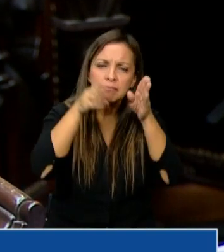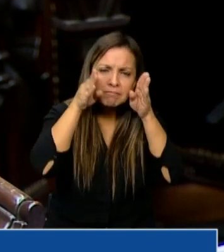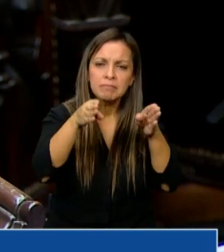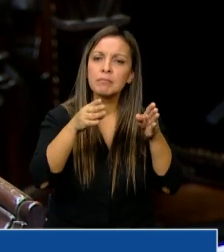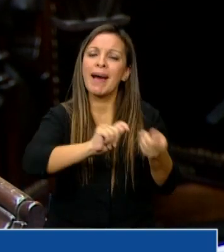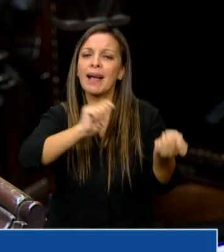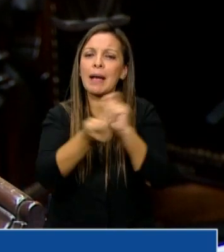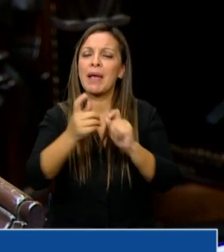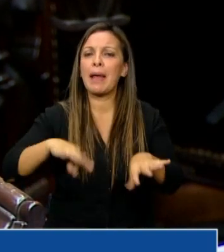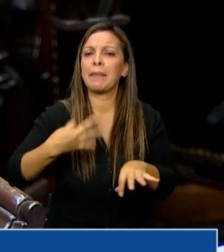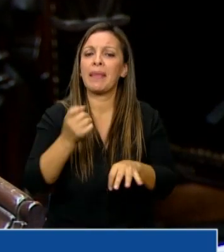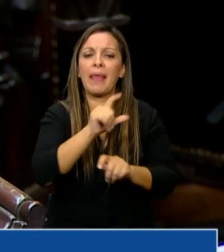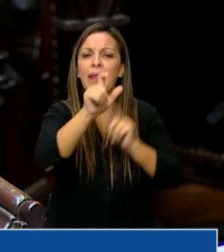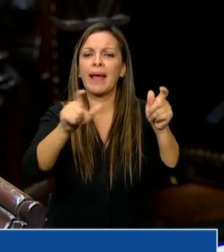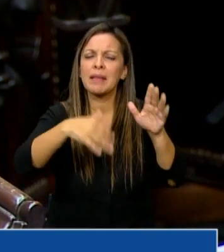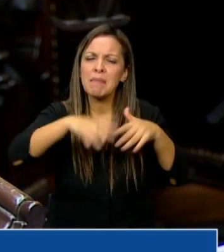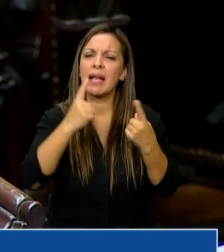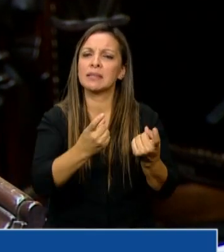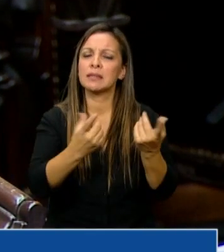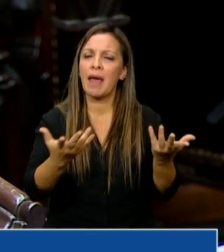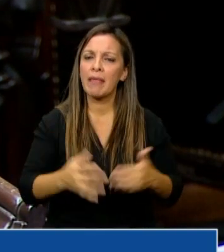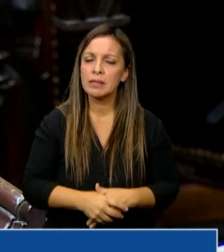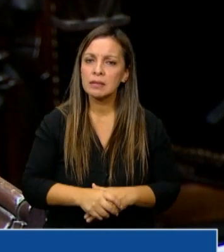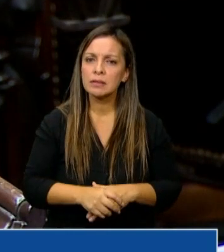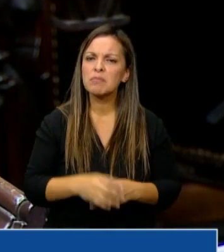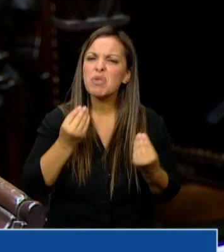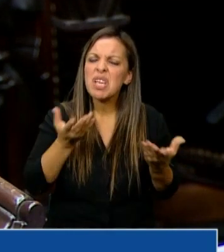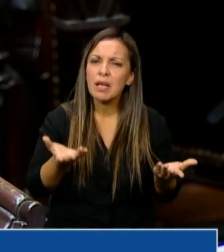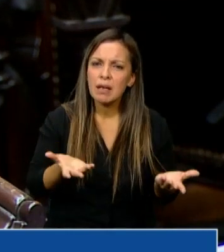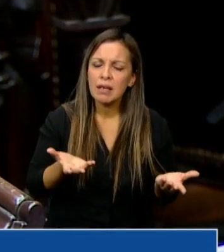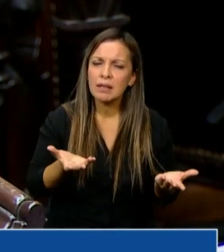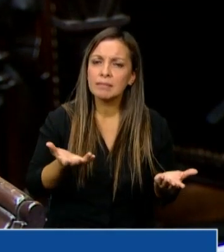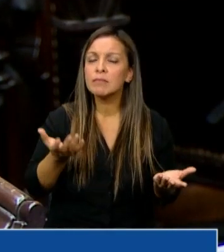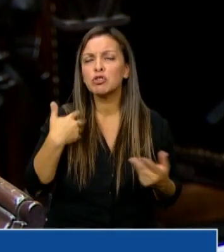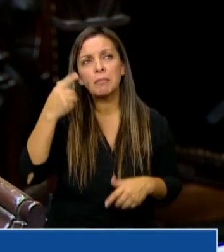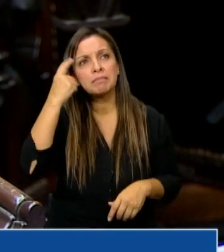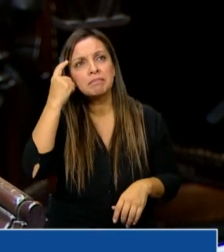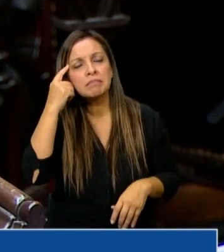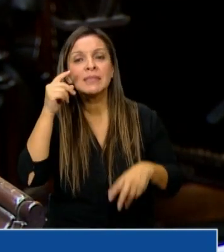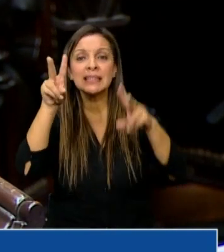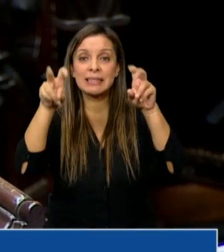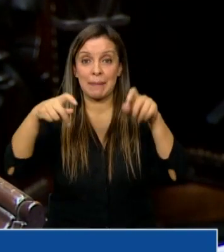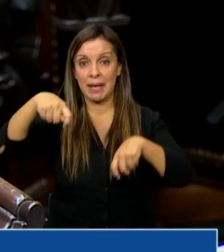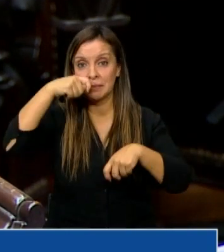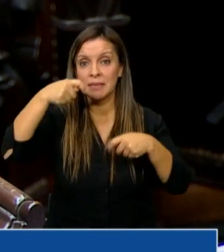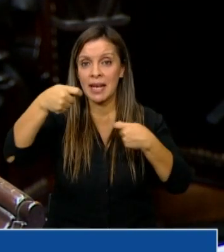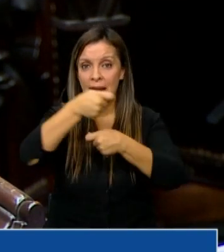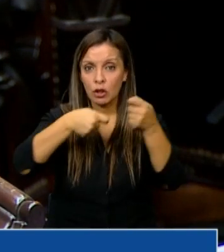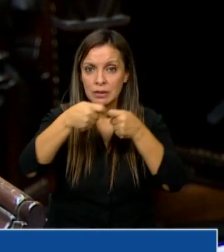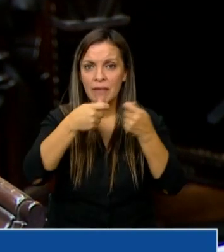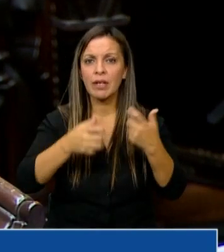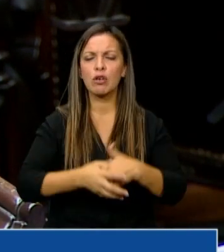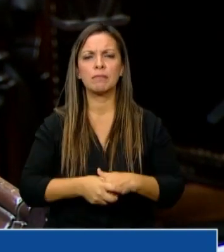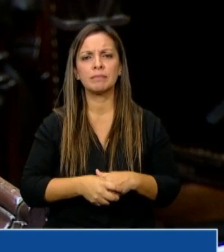transformar la vida, de los que peor la pasan. Y en eso me ponía a pensar, hablando del narcotráfico, que apenas